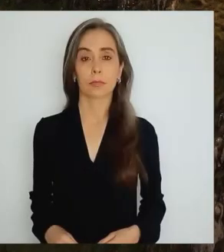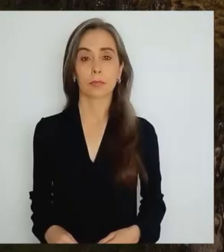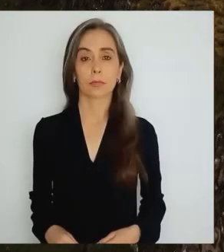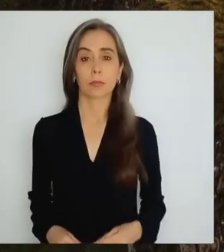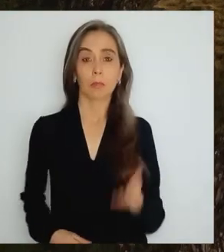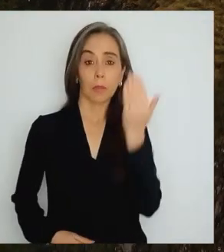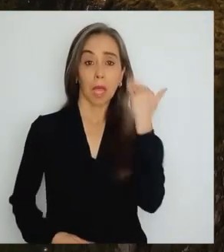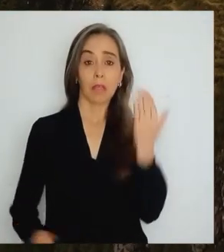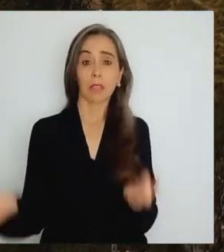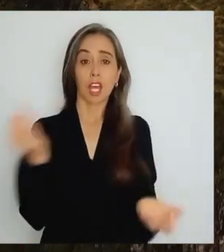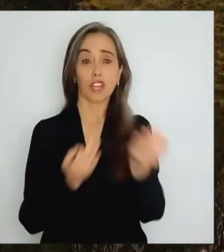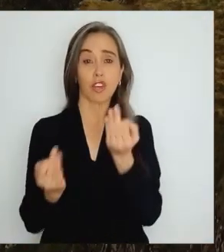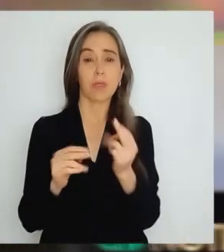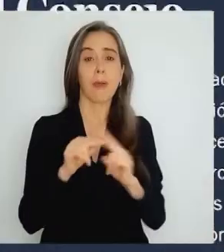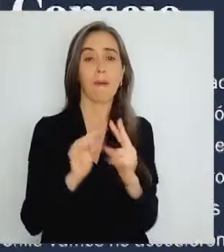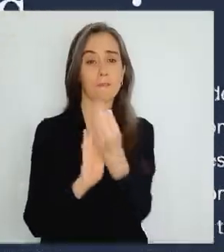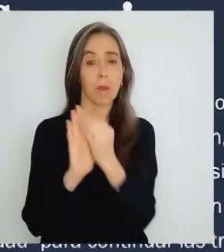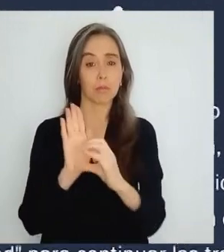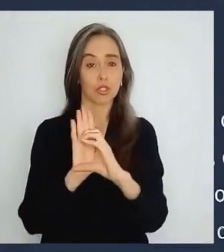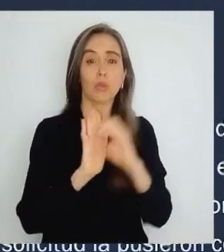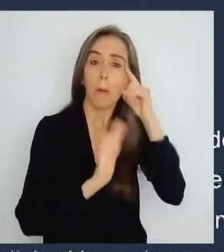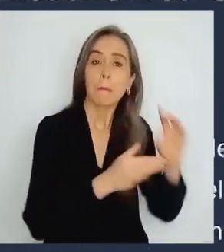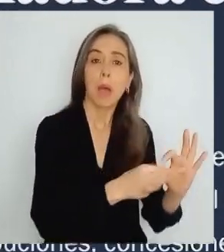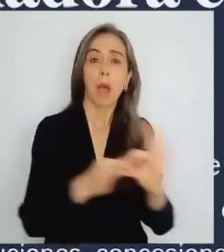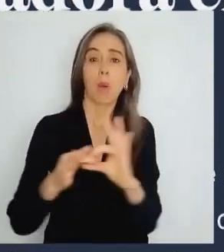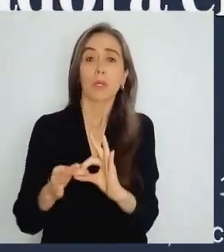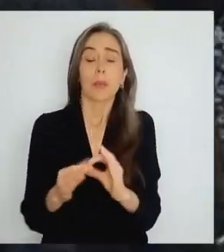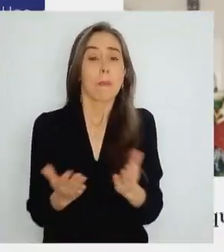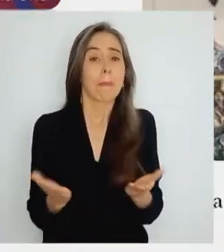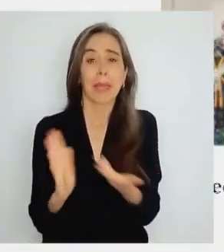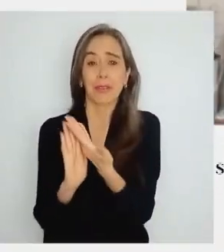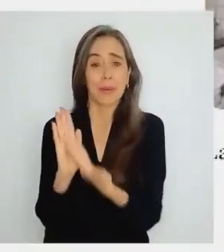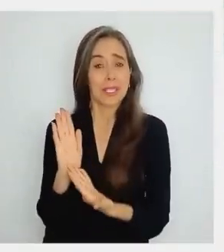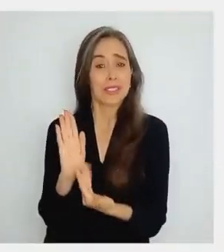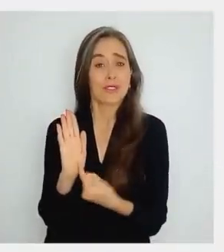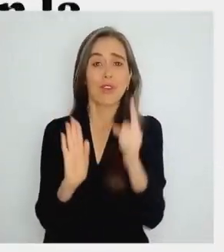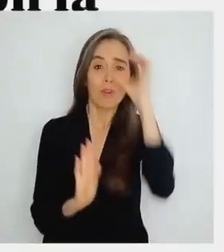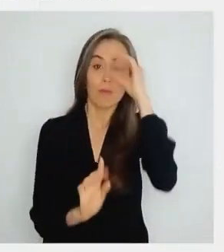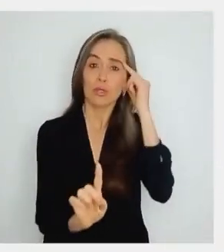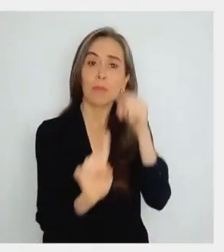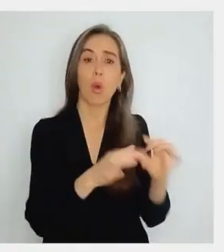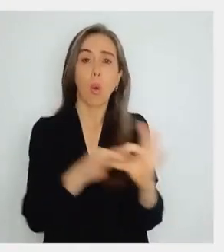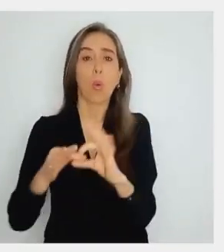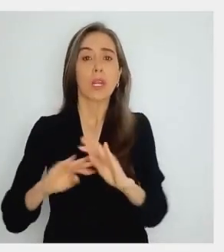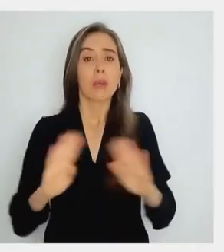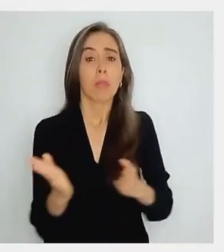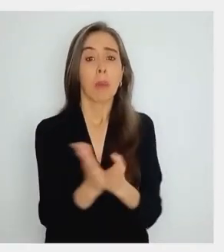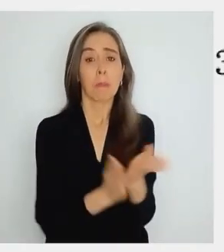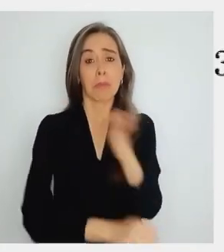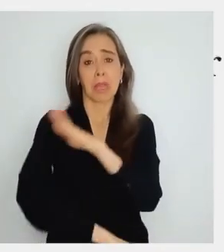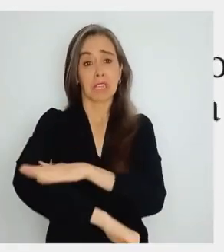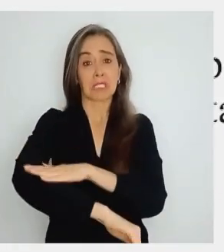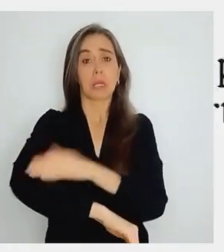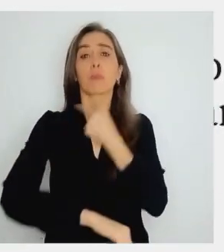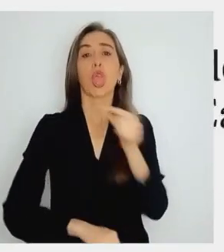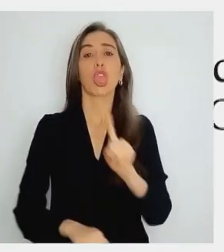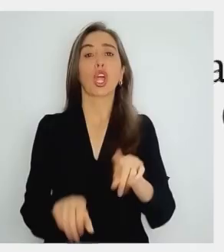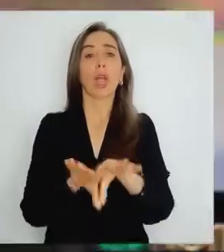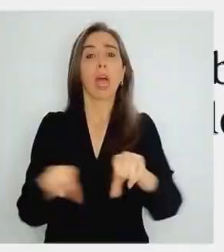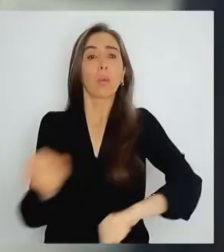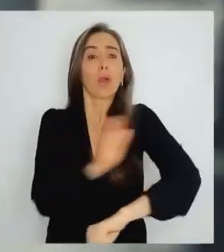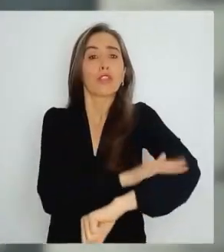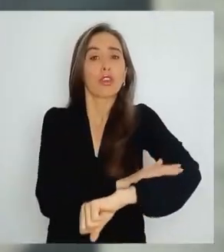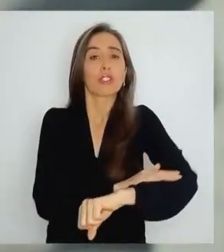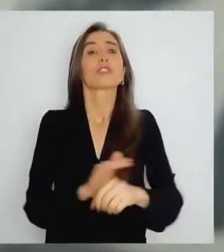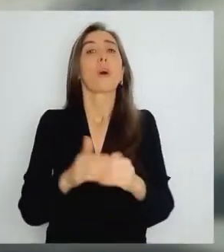Una que nos una, decían. Pero este texto no busca unir nada. Comienza en un extremo sin ninguna intención de llegar al